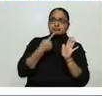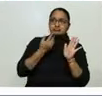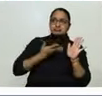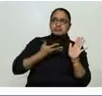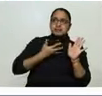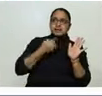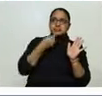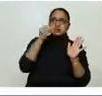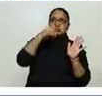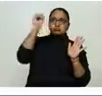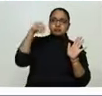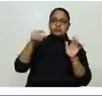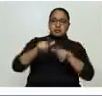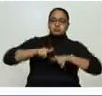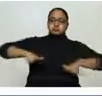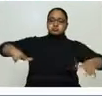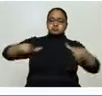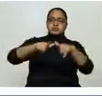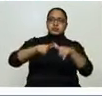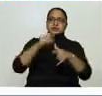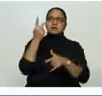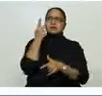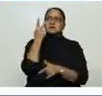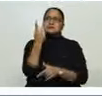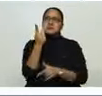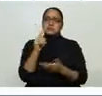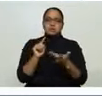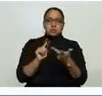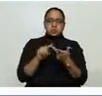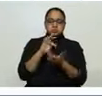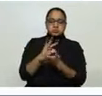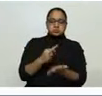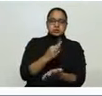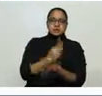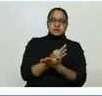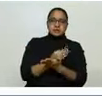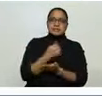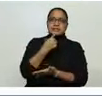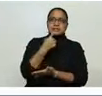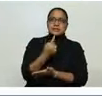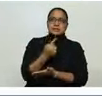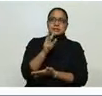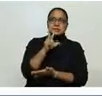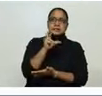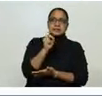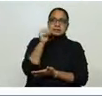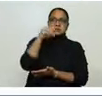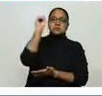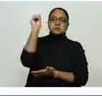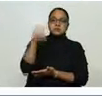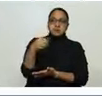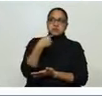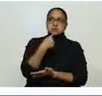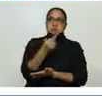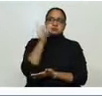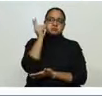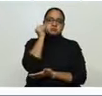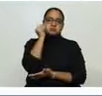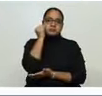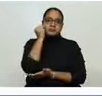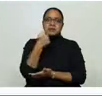región y vemos que la metropolitana, hemos hecho un 30% del total de las 2